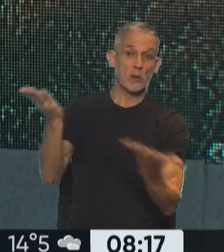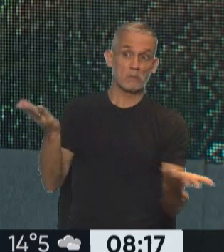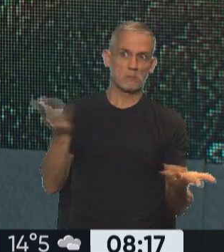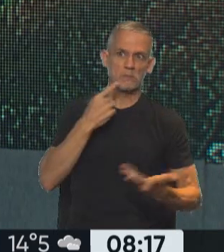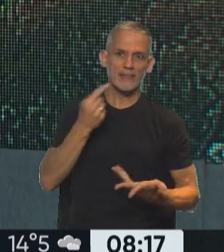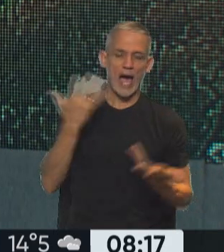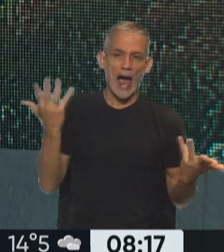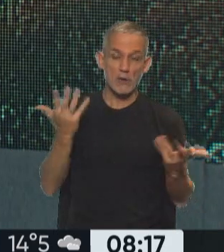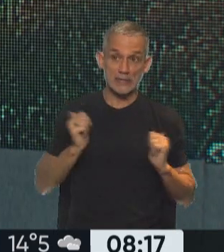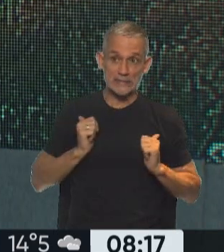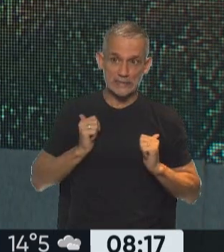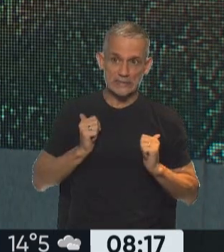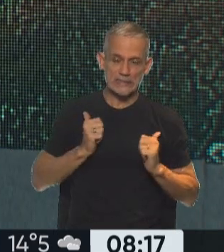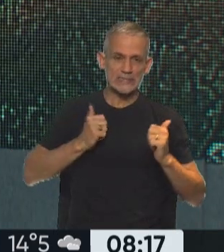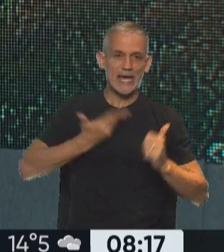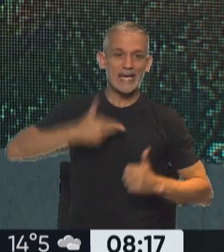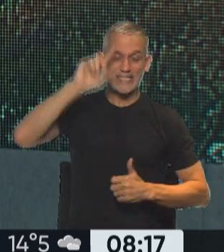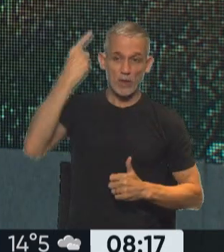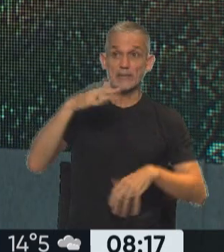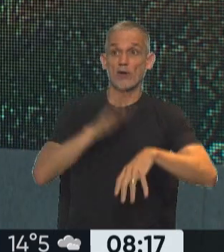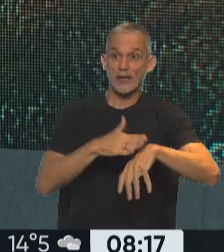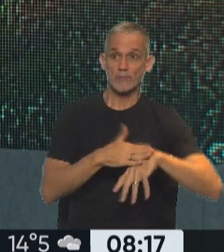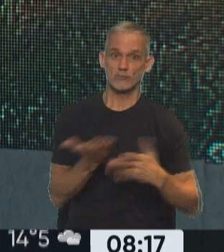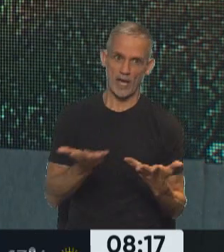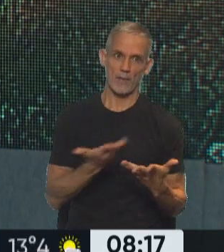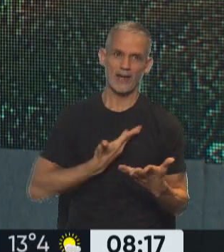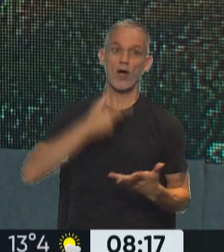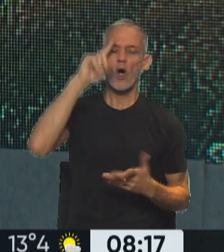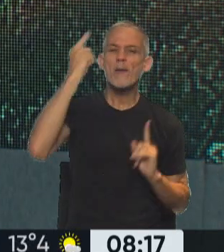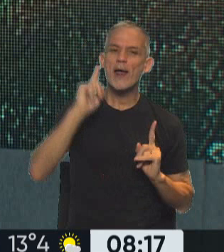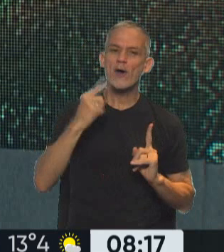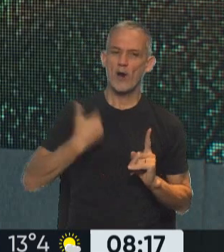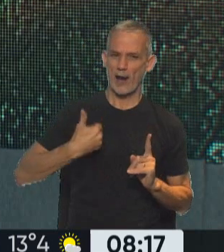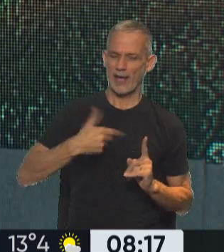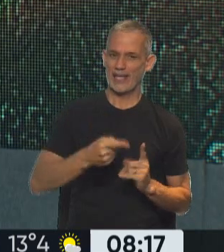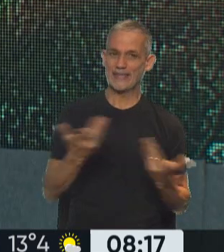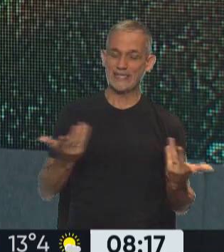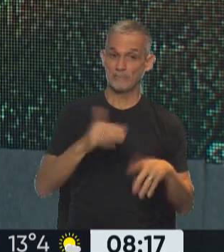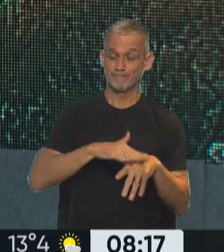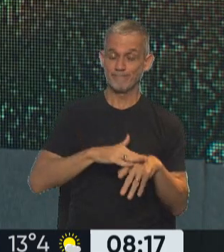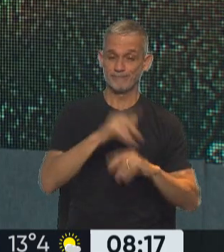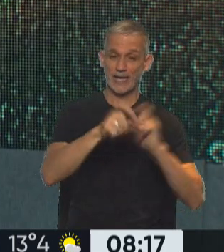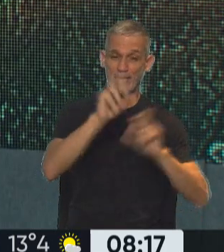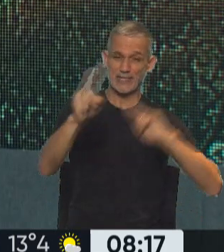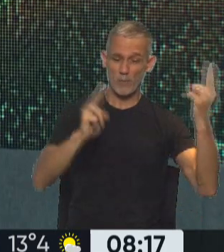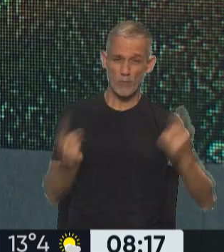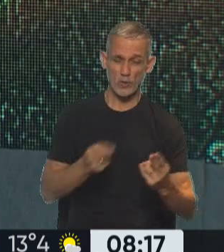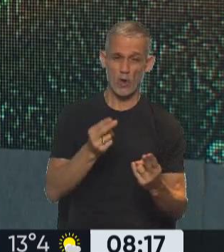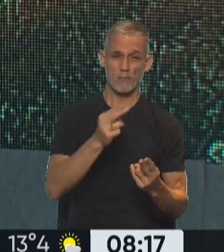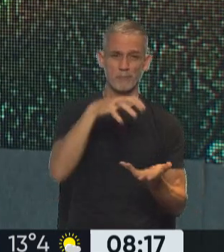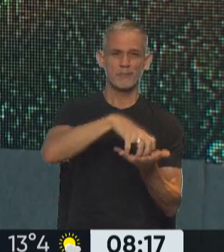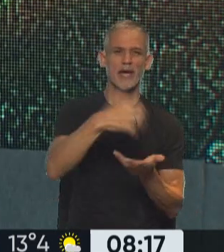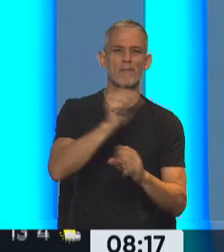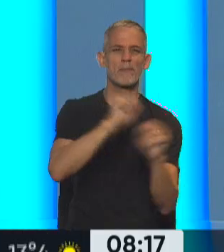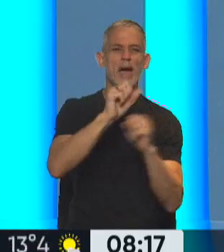algo que está claro, el Estado argentino es responsable también por lo que sucedió con las víctimas y con lo que le pasó a cada uno de ellos en